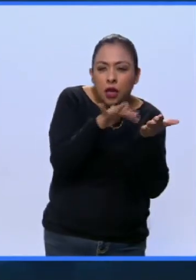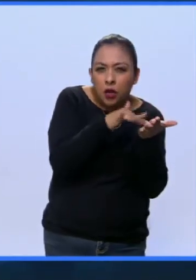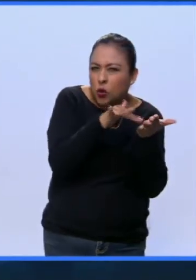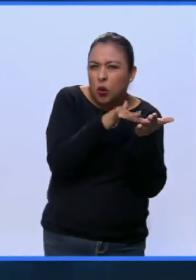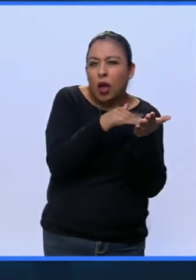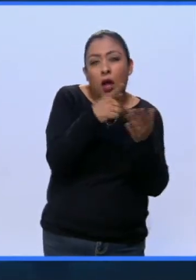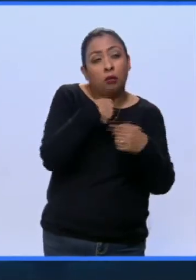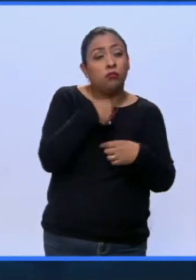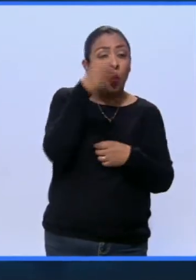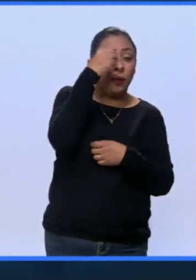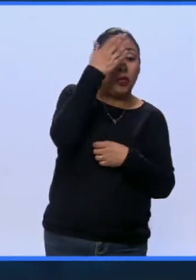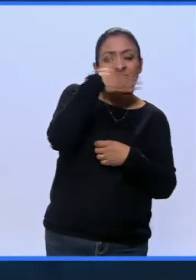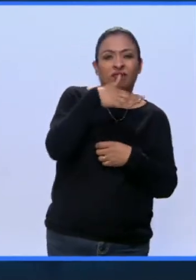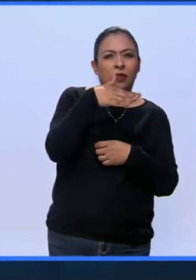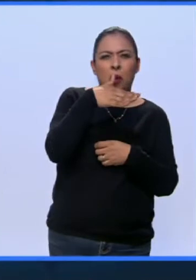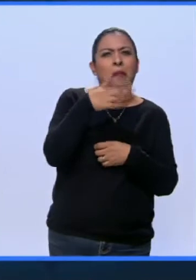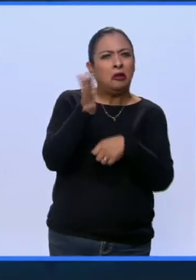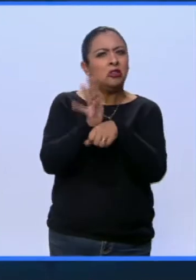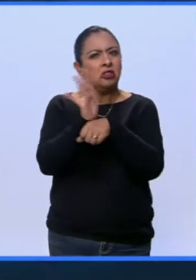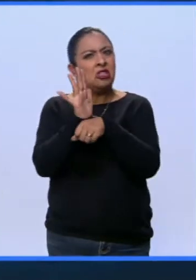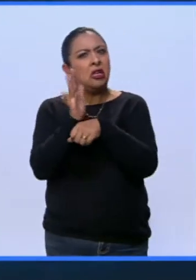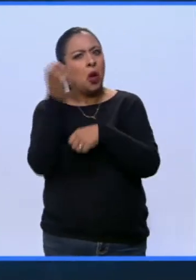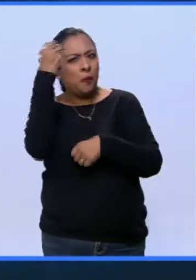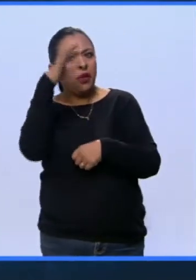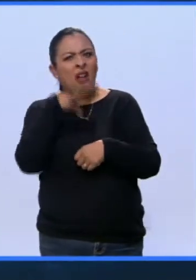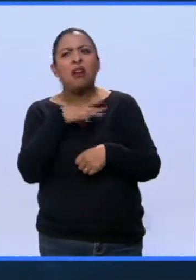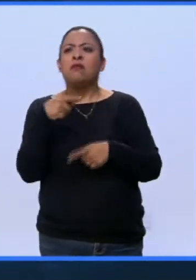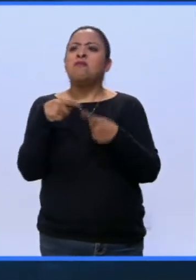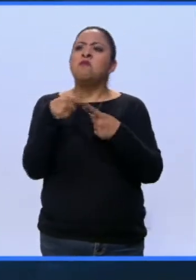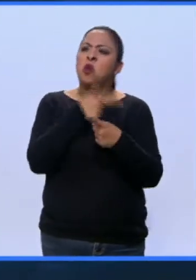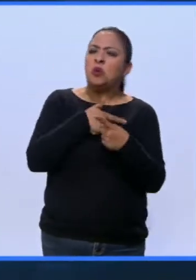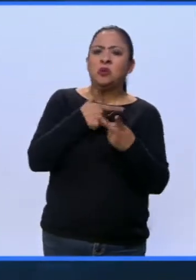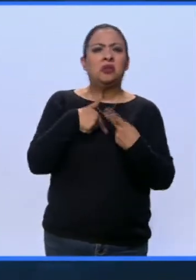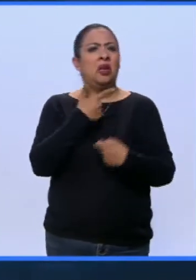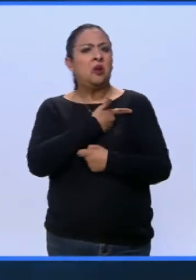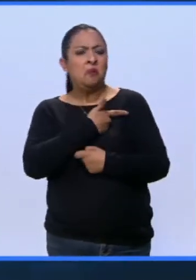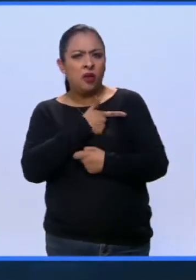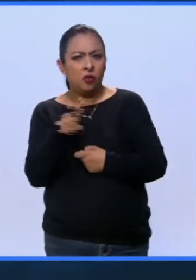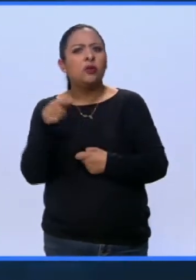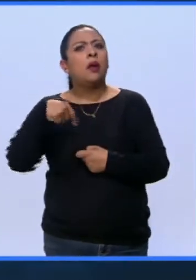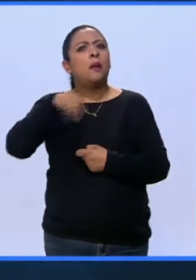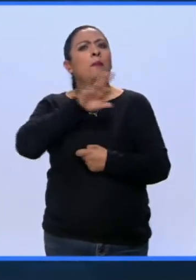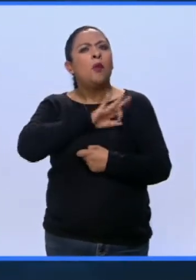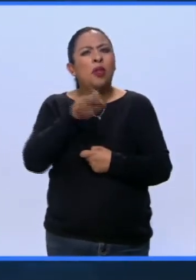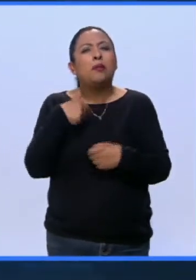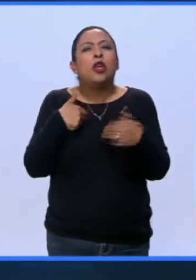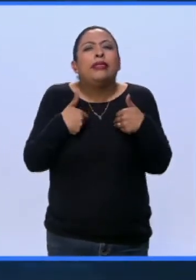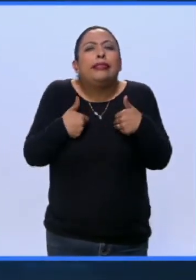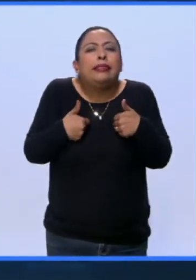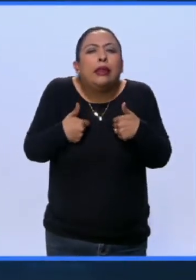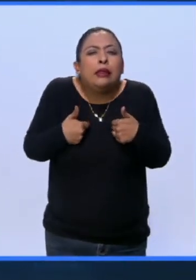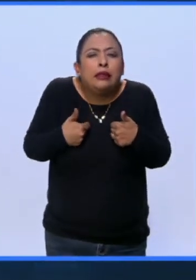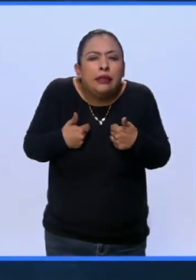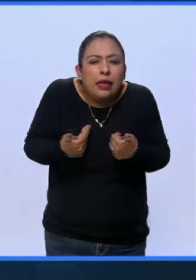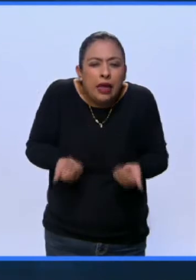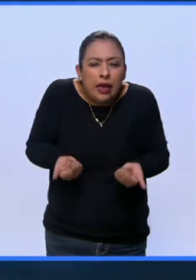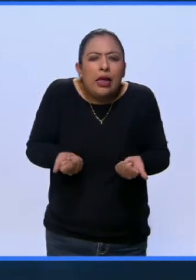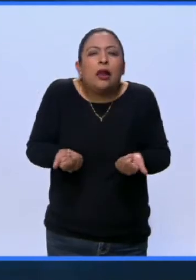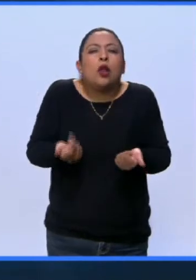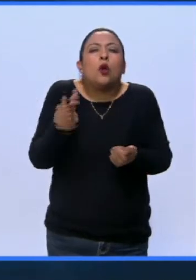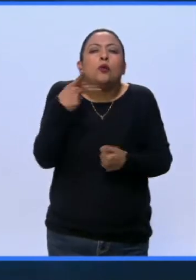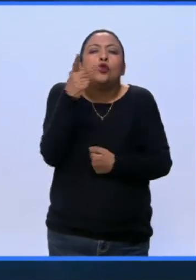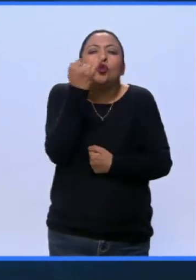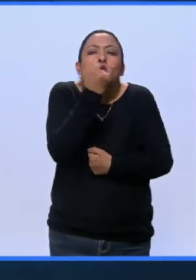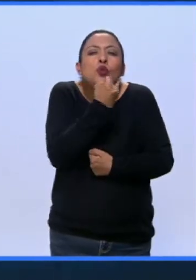del cine todos tenemos una opinión. Esto me gusta, esto no me gusta. O somos capaces de descifrar de algún modo el